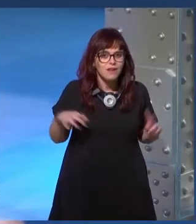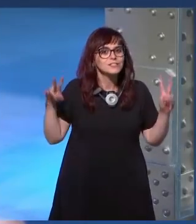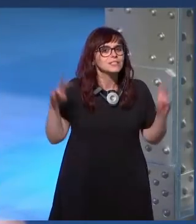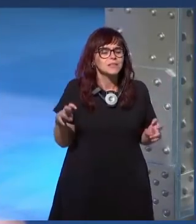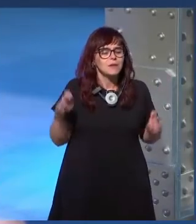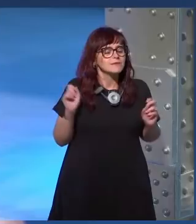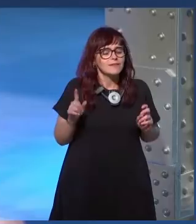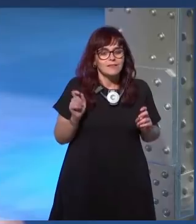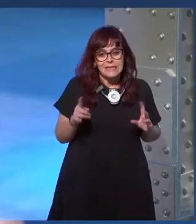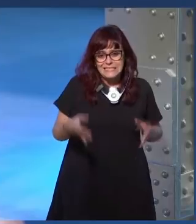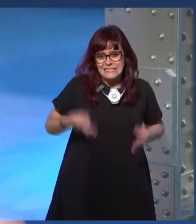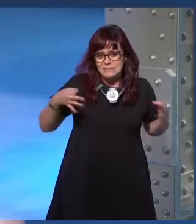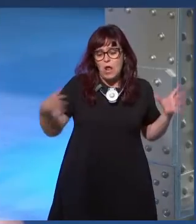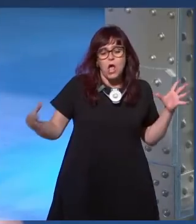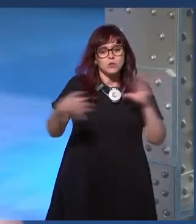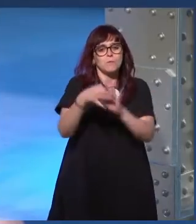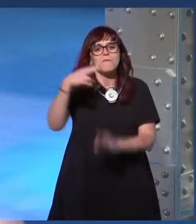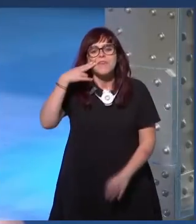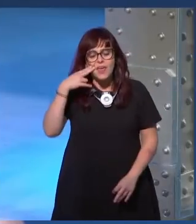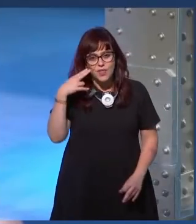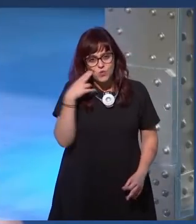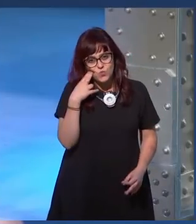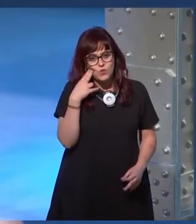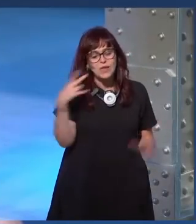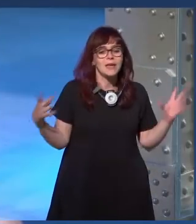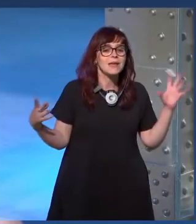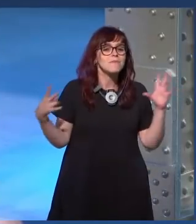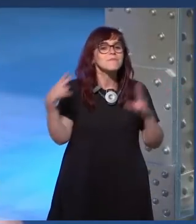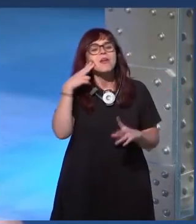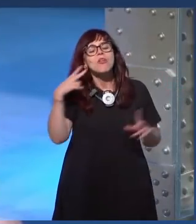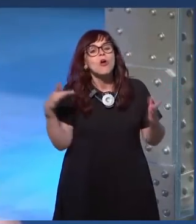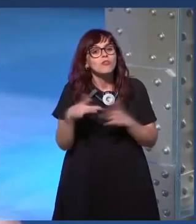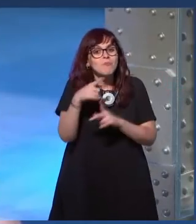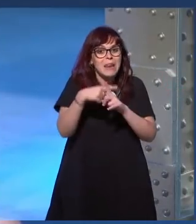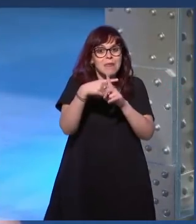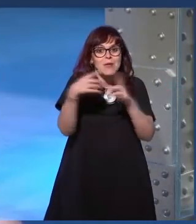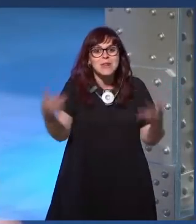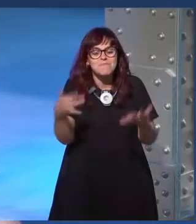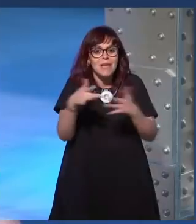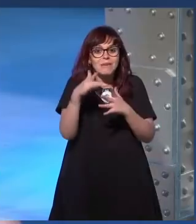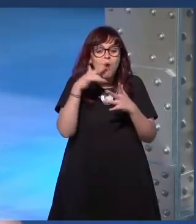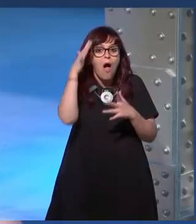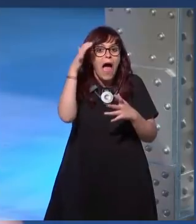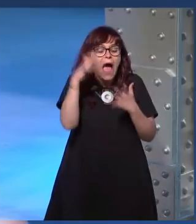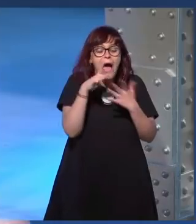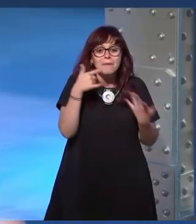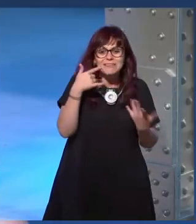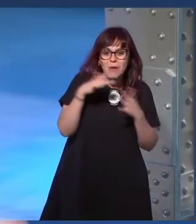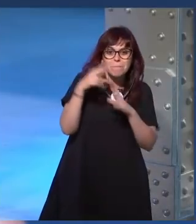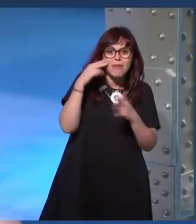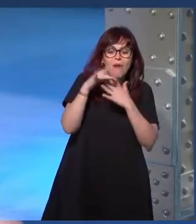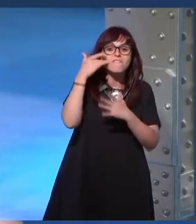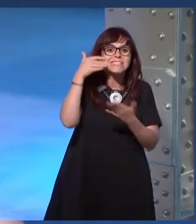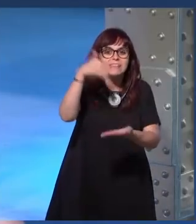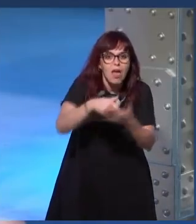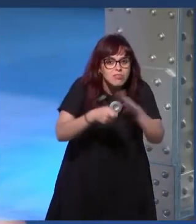estaban muy asociados al miedo al miedo a no cumplir a nuestra altura de determinadas expectativas de miedo incluso a una